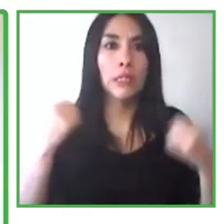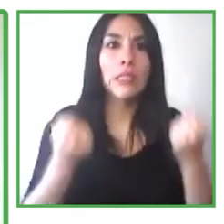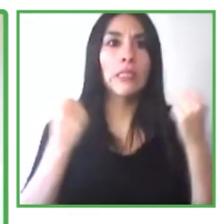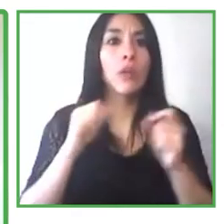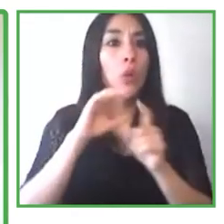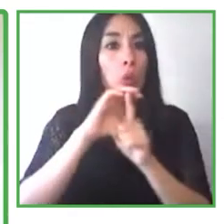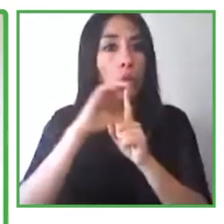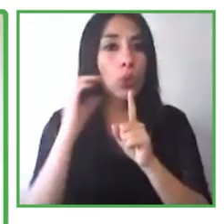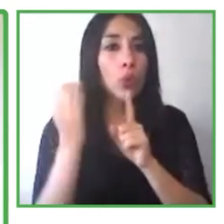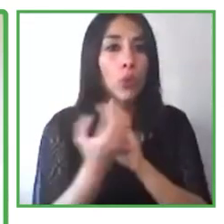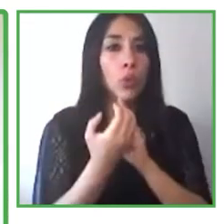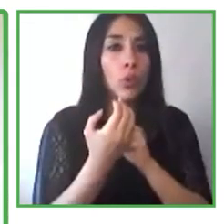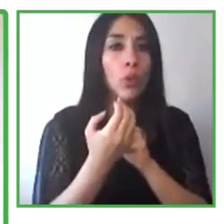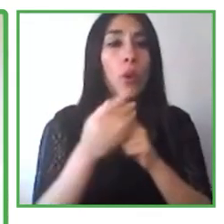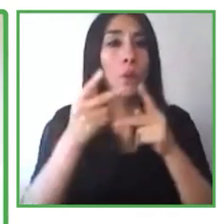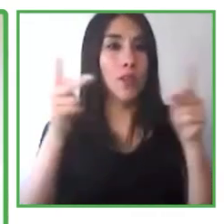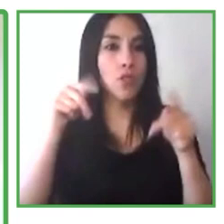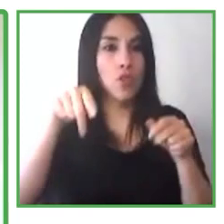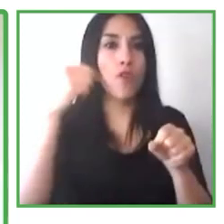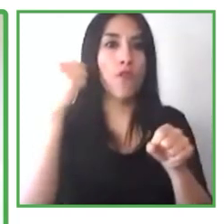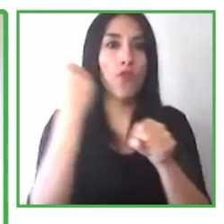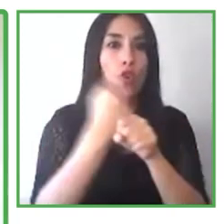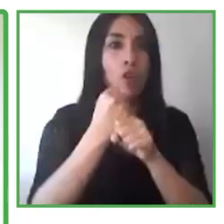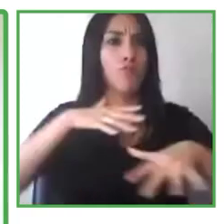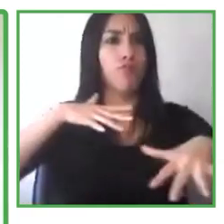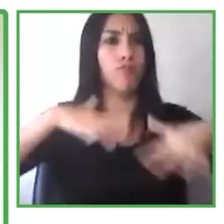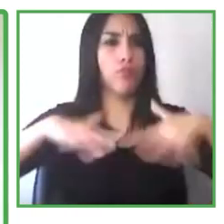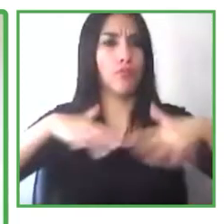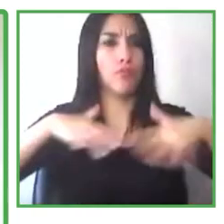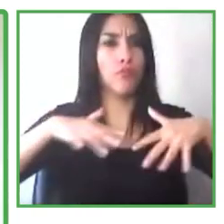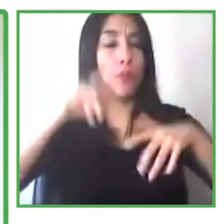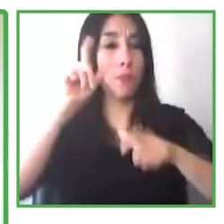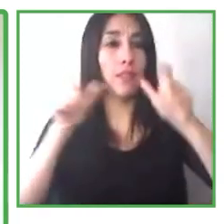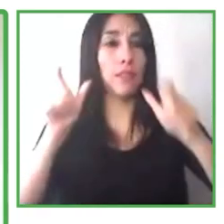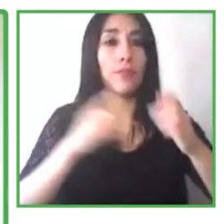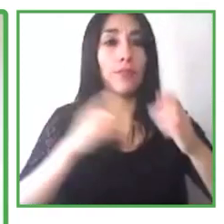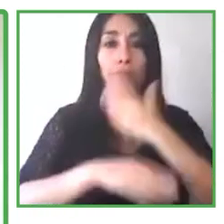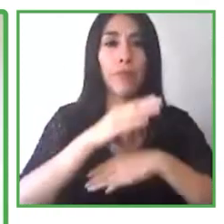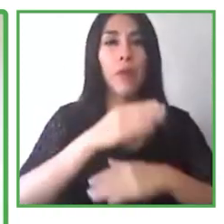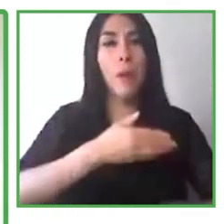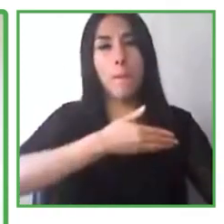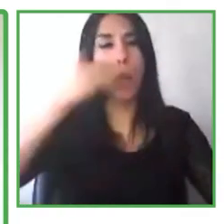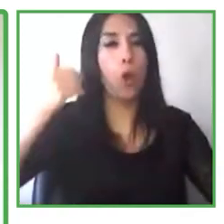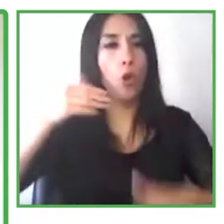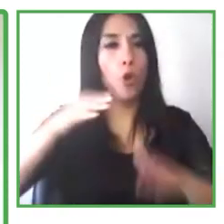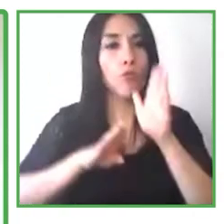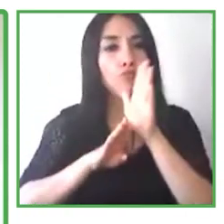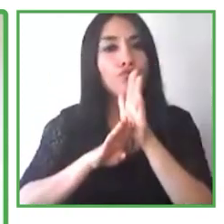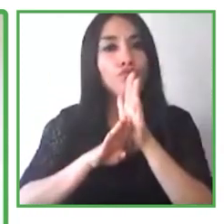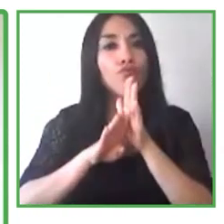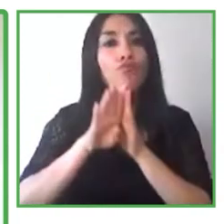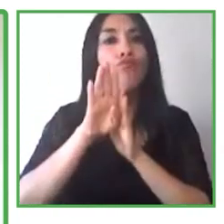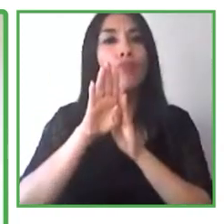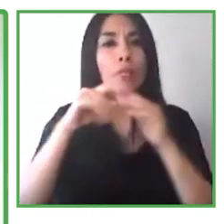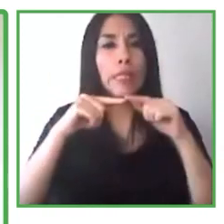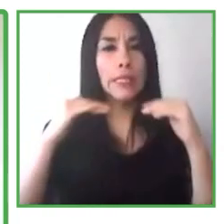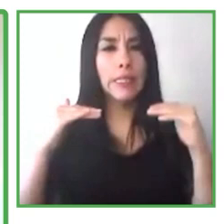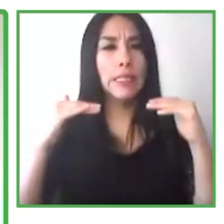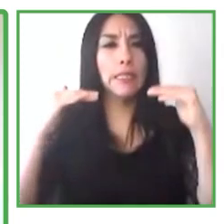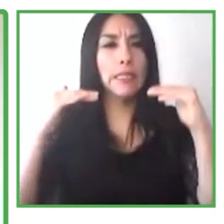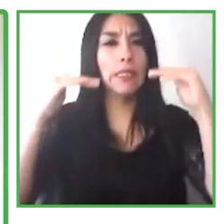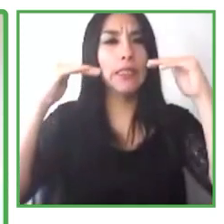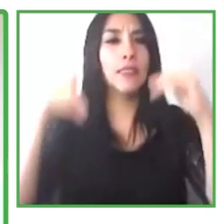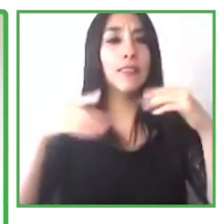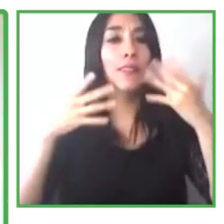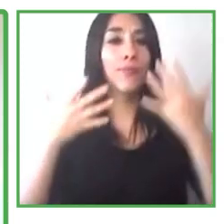candidatos con discapacidades. Queremos que prosperen. Entonces, vamos a ofrecer nuevos recursos de capacitación para los que recluten,